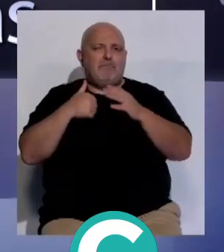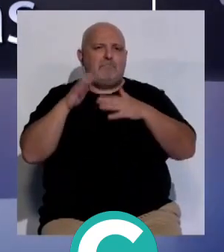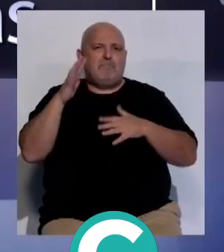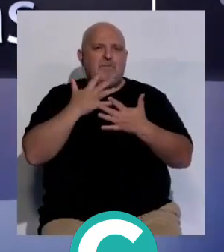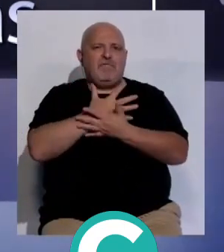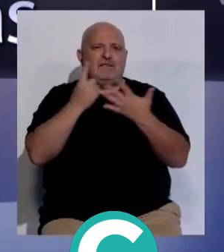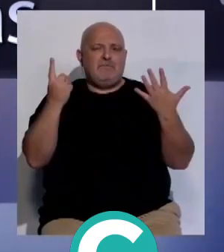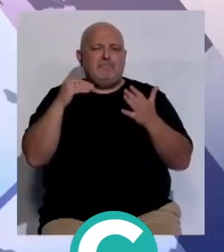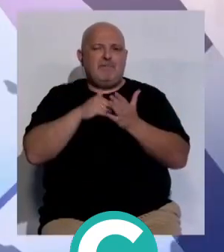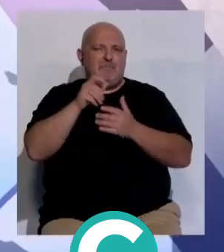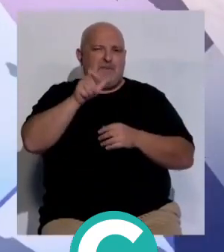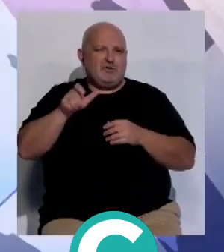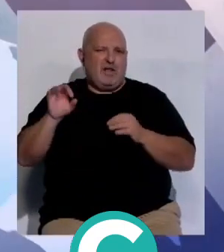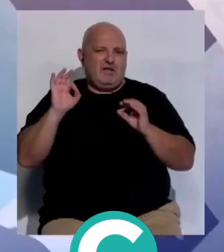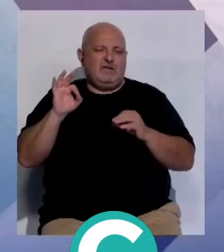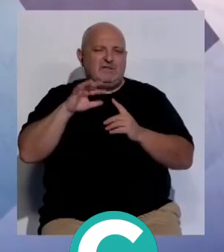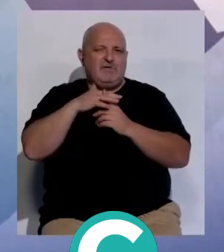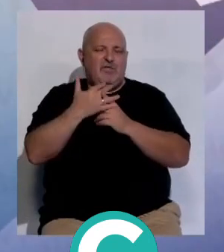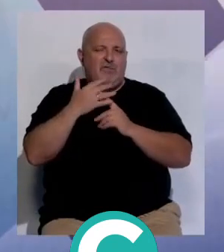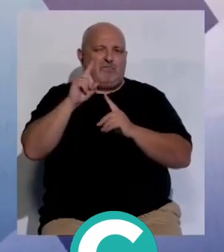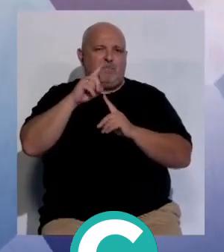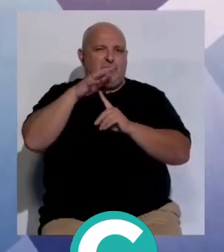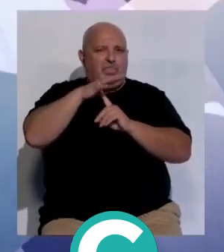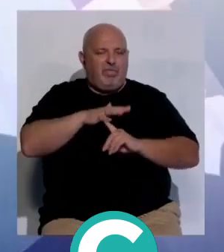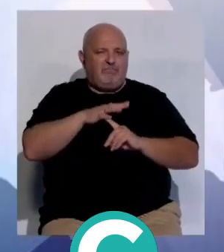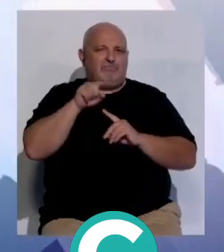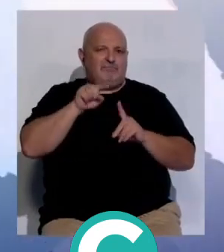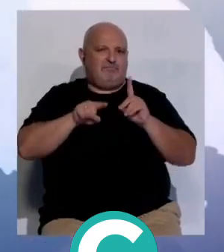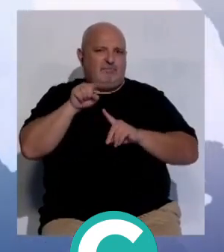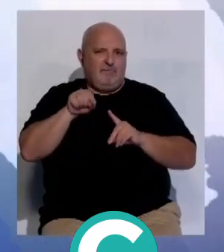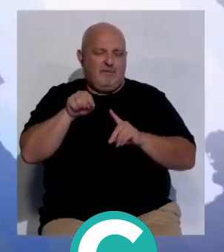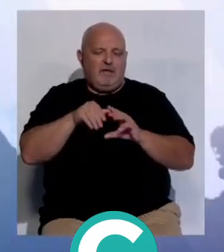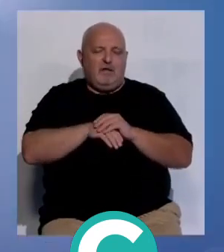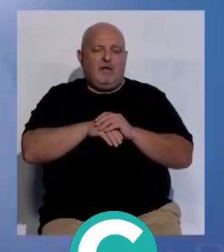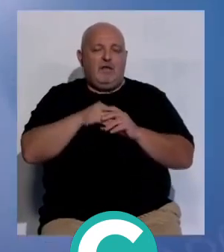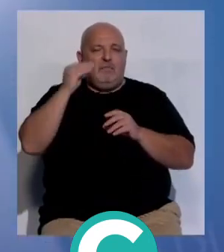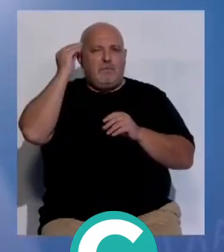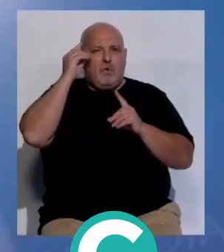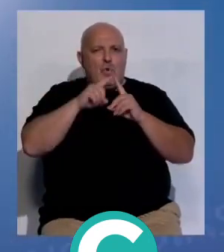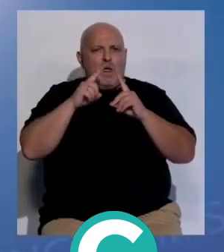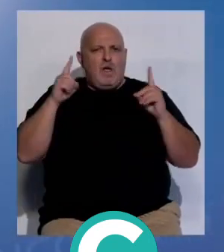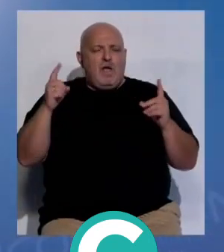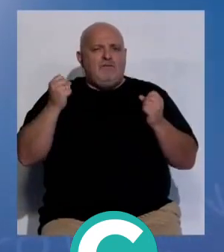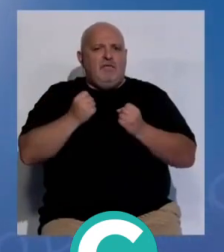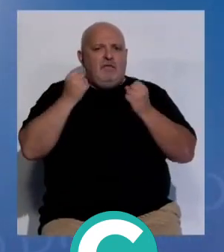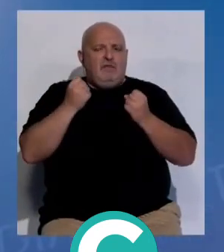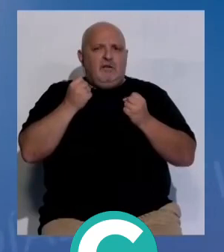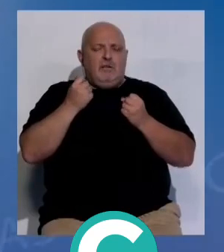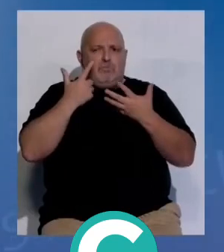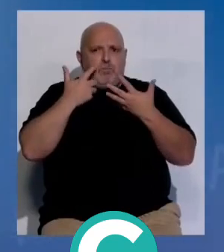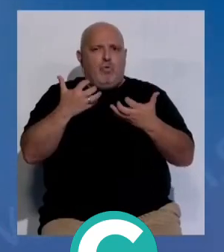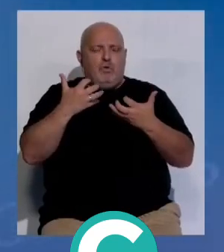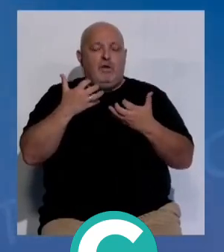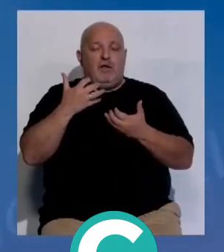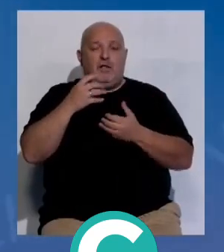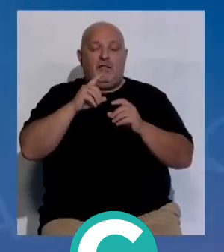16.000 personas en situación de vulnerabilidad y exclusión social la memoria anual de actividades refleja